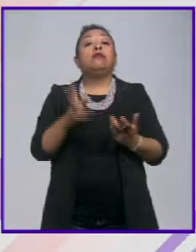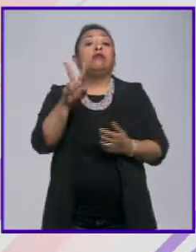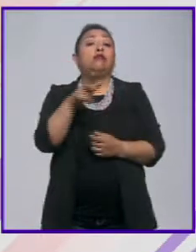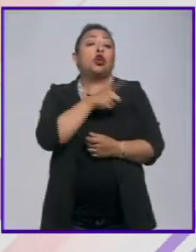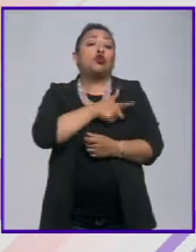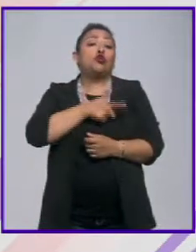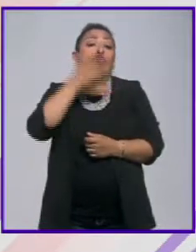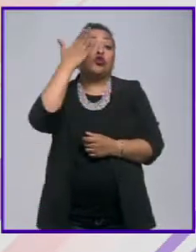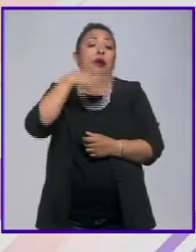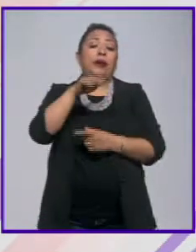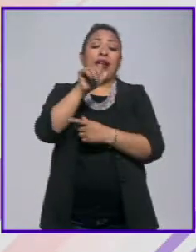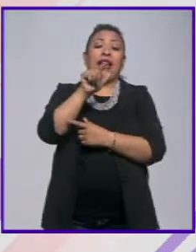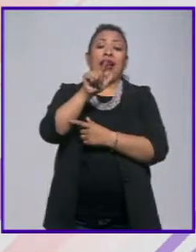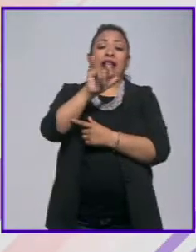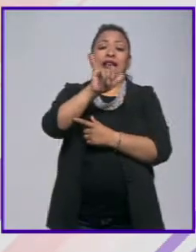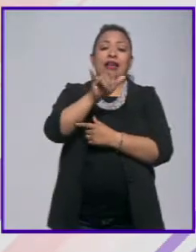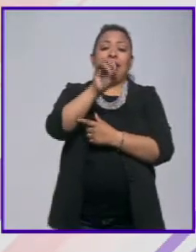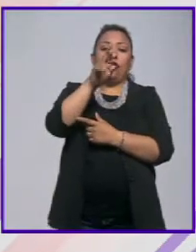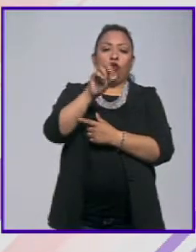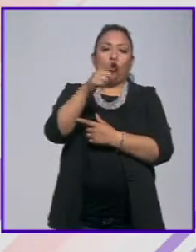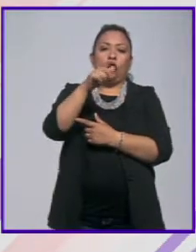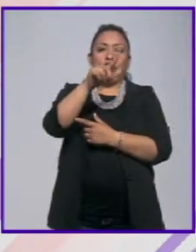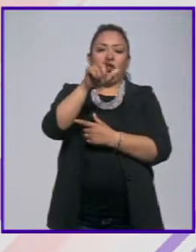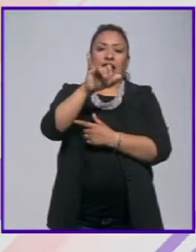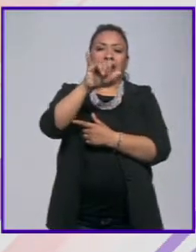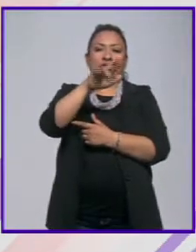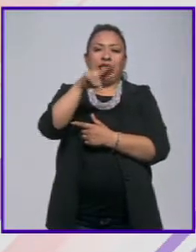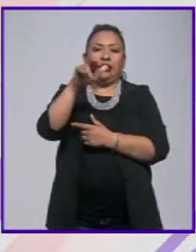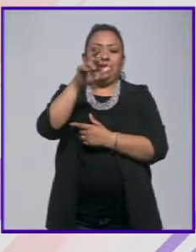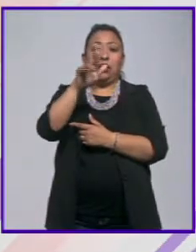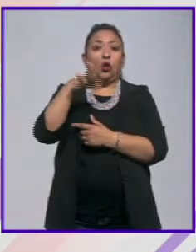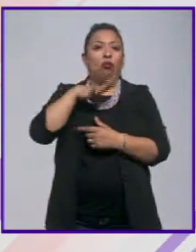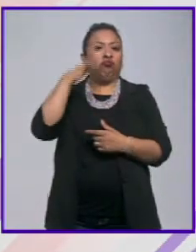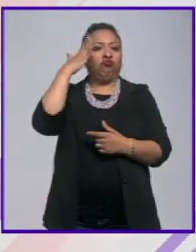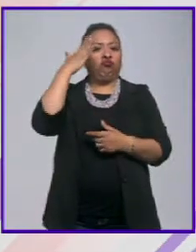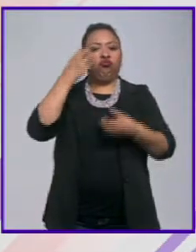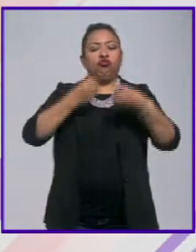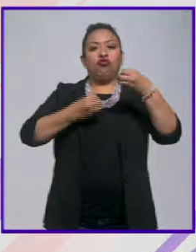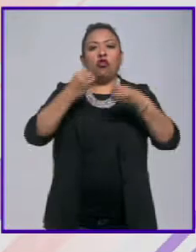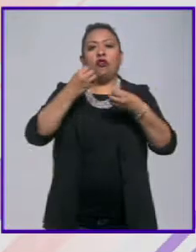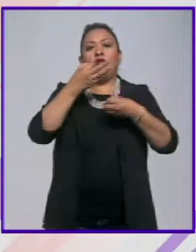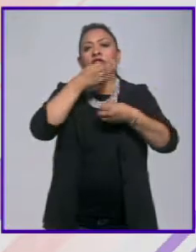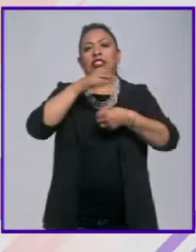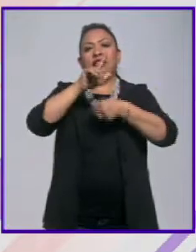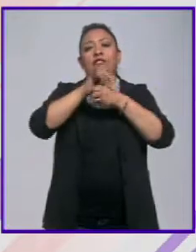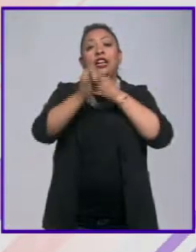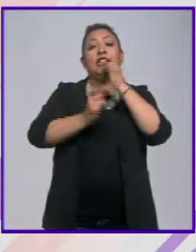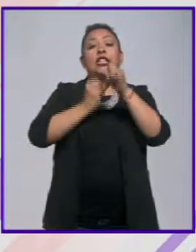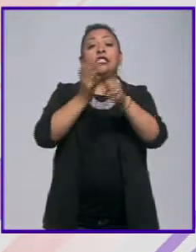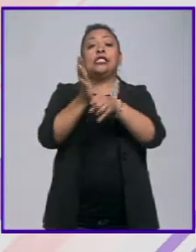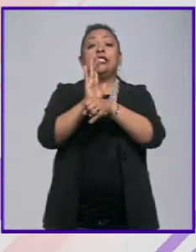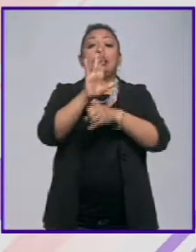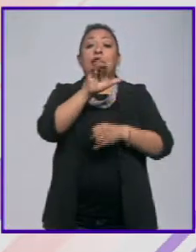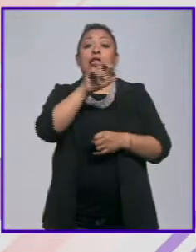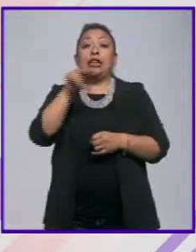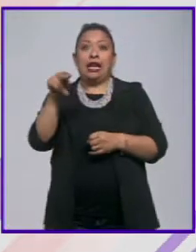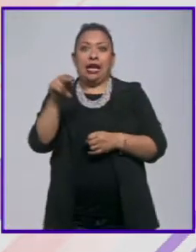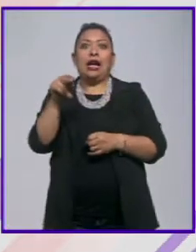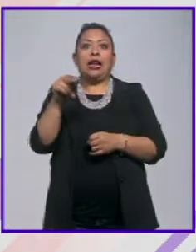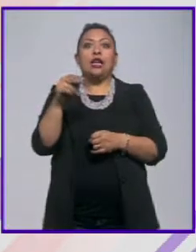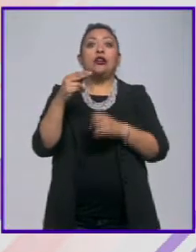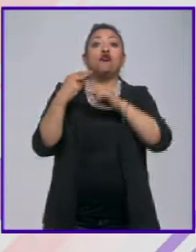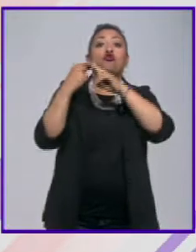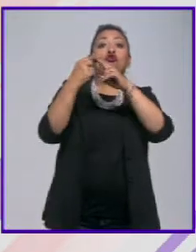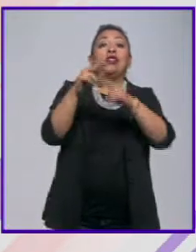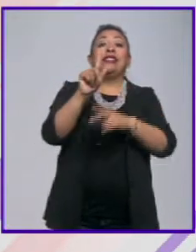qué gusto saber que Alejandro González Iñárritu va a presidir el jurado del Festival Internacional de Cine de Cannes, que es el festival número